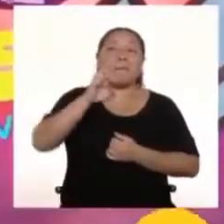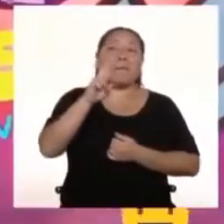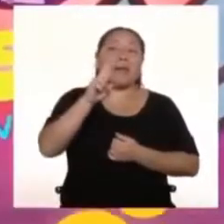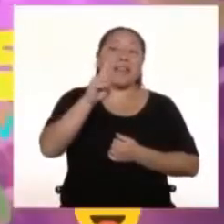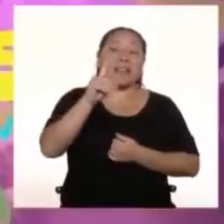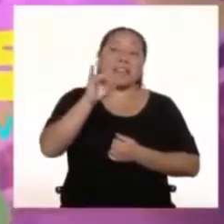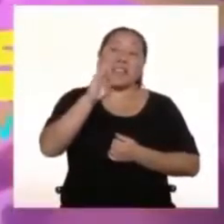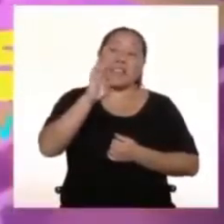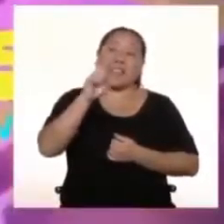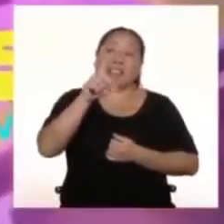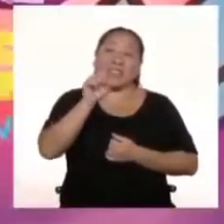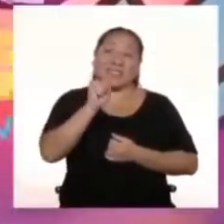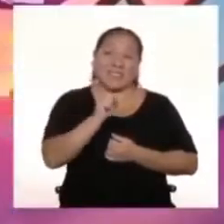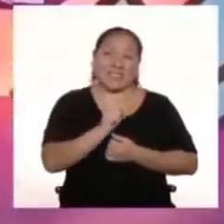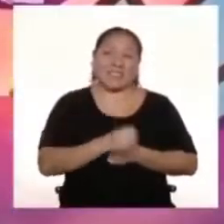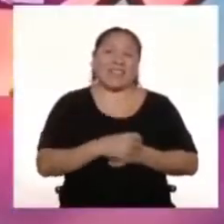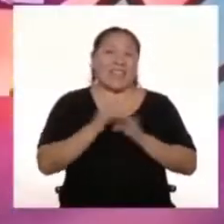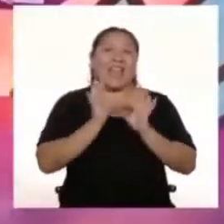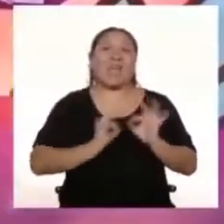en breve